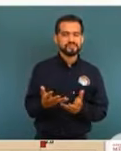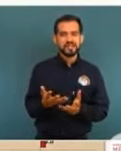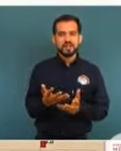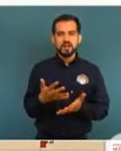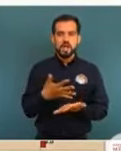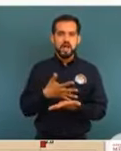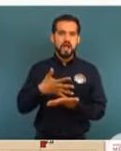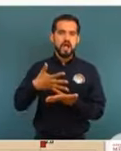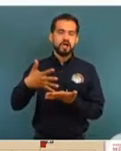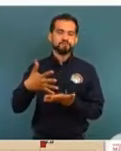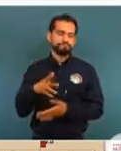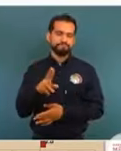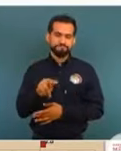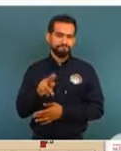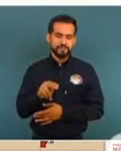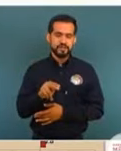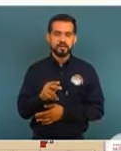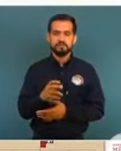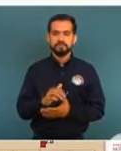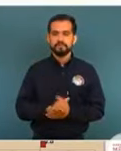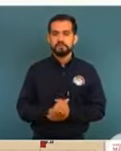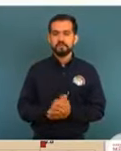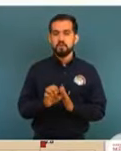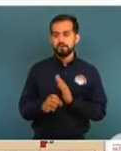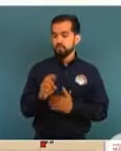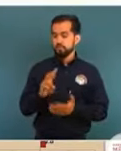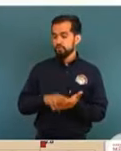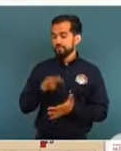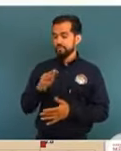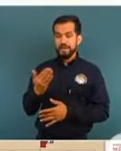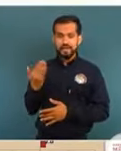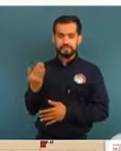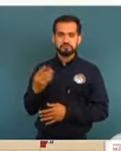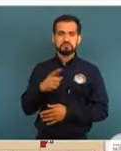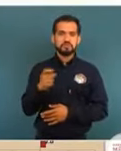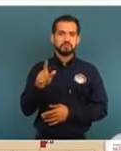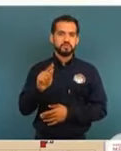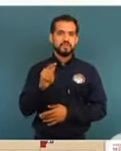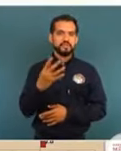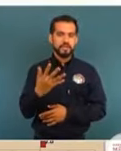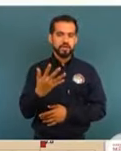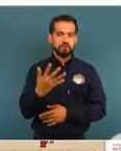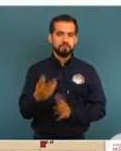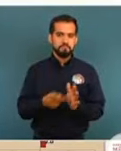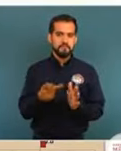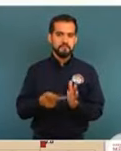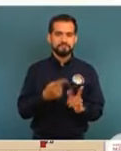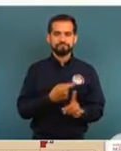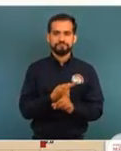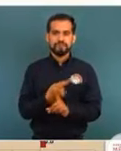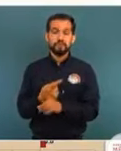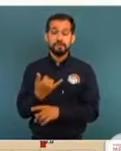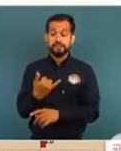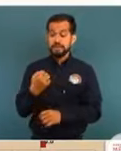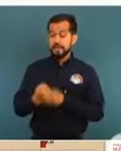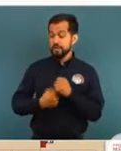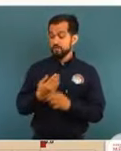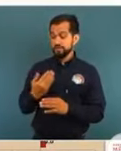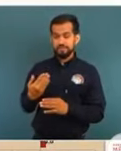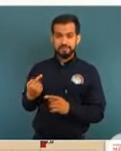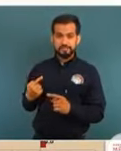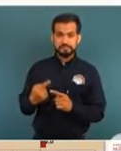altos. En el 2019 tuvieron 175 casos y en el